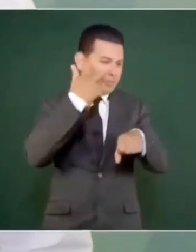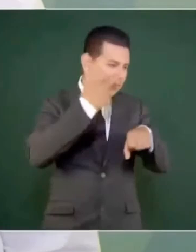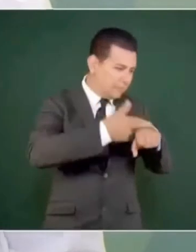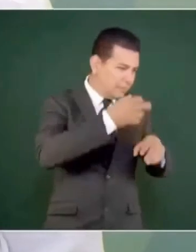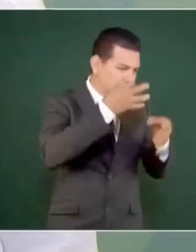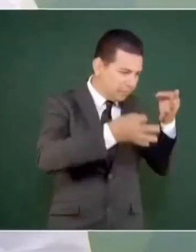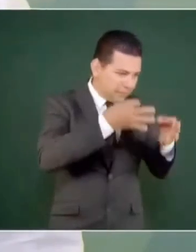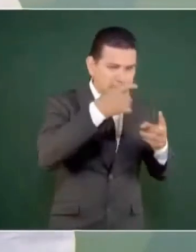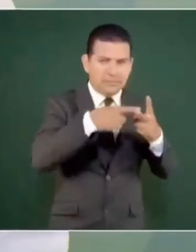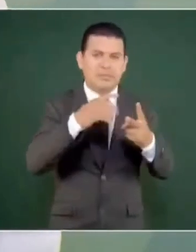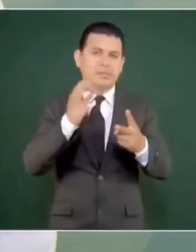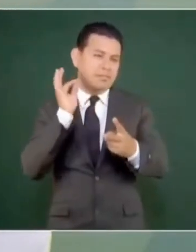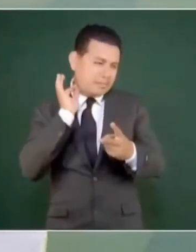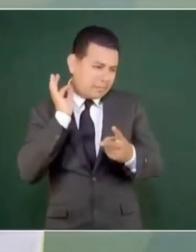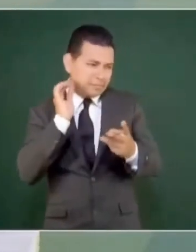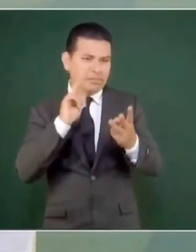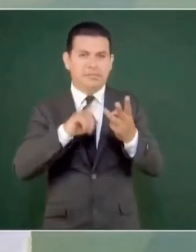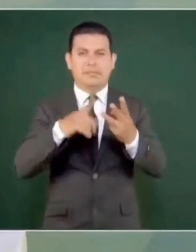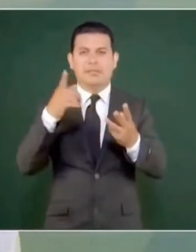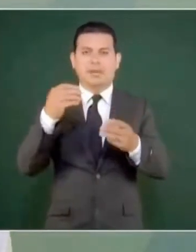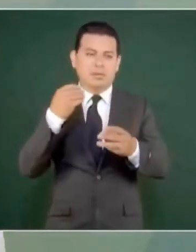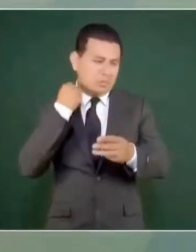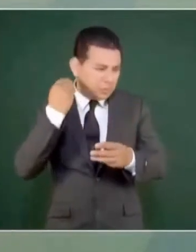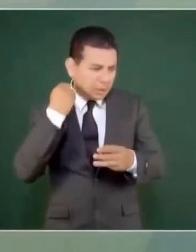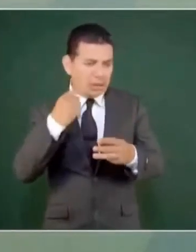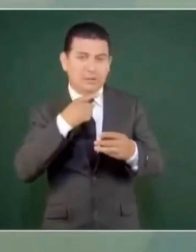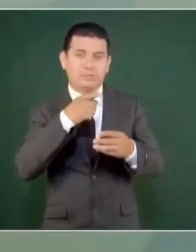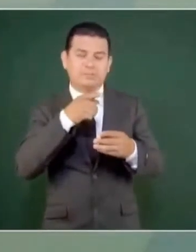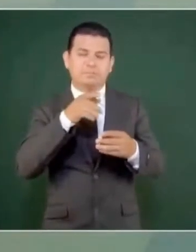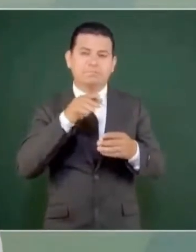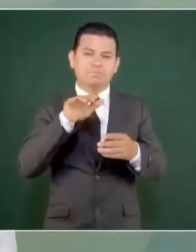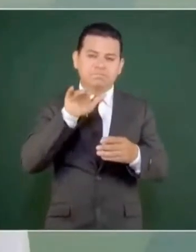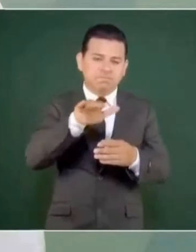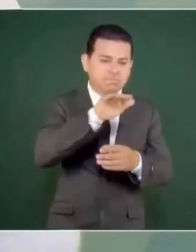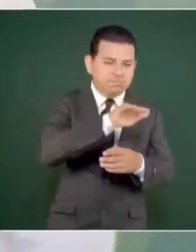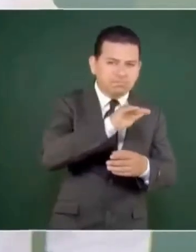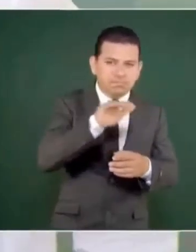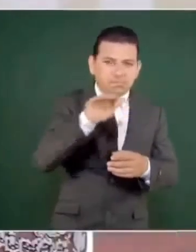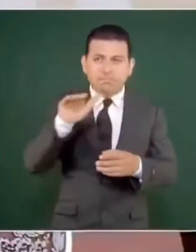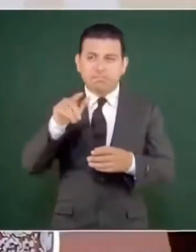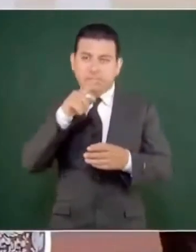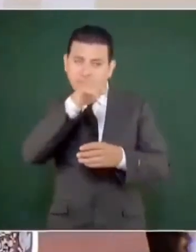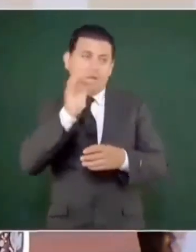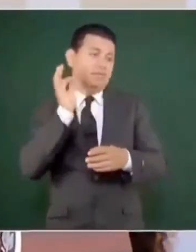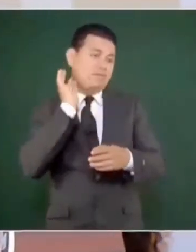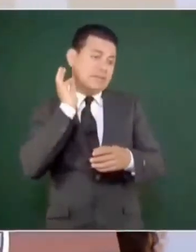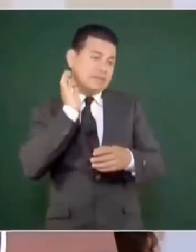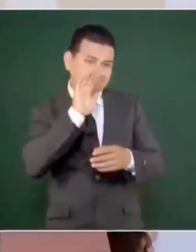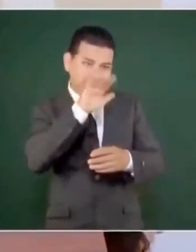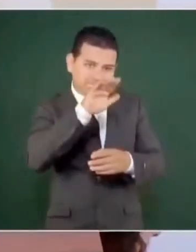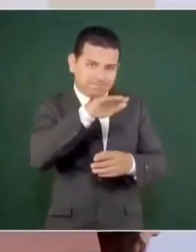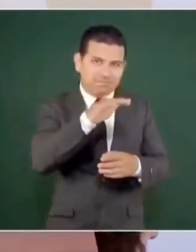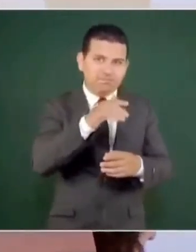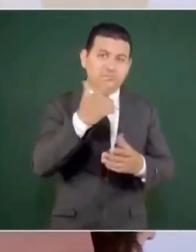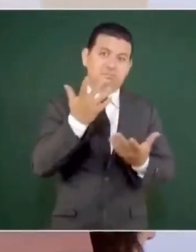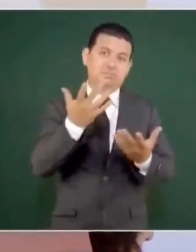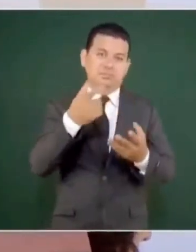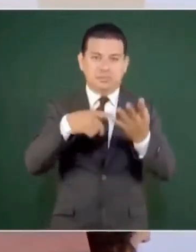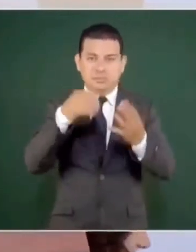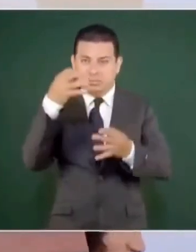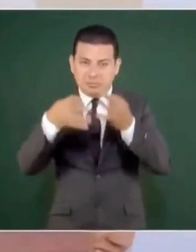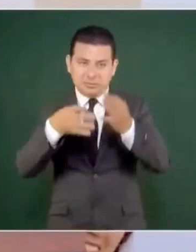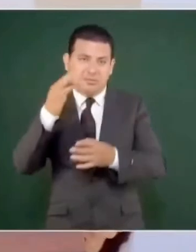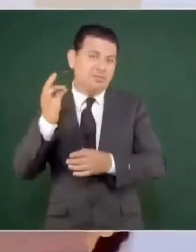fiscalistas de la Fiscalía, de la Procuraduría